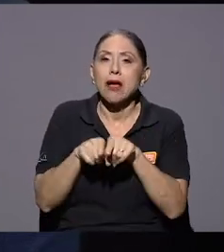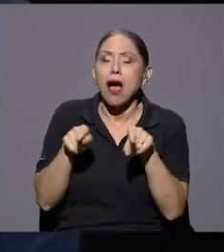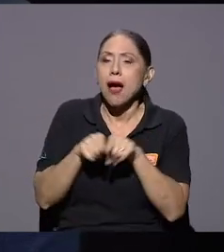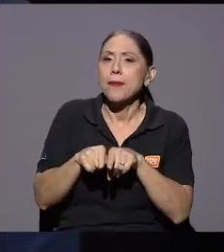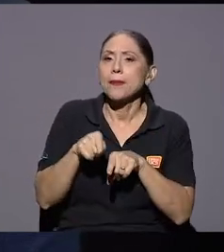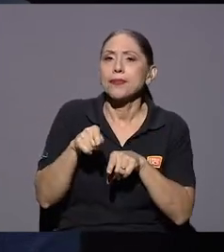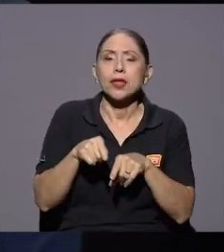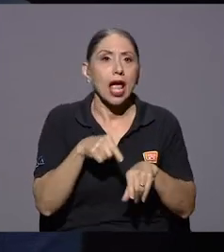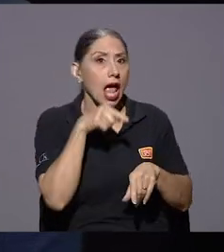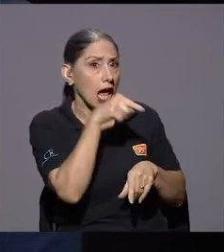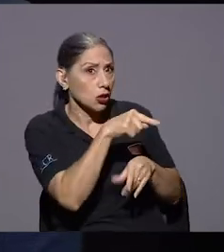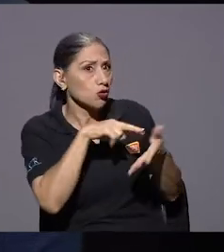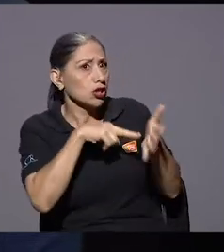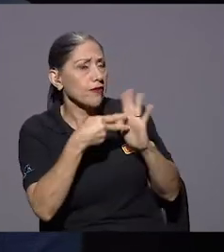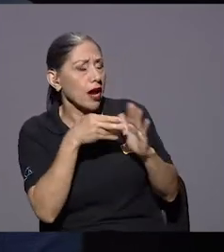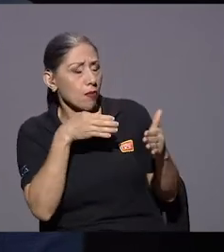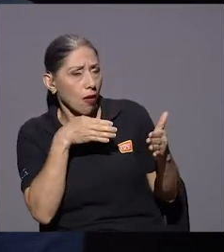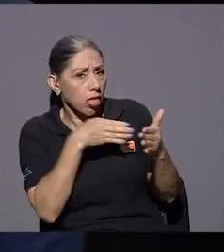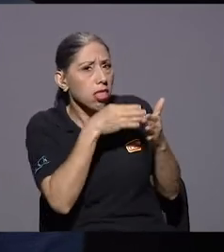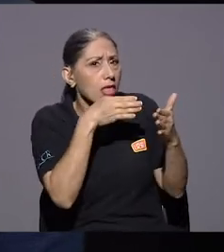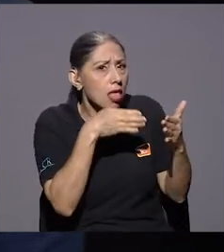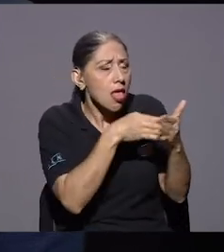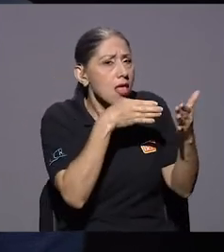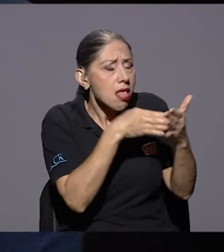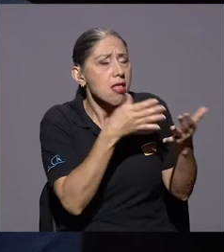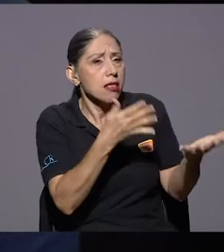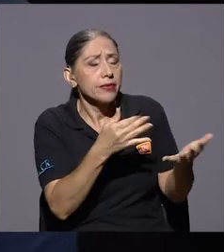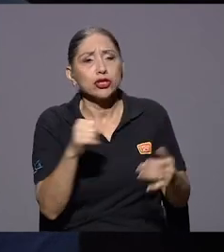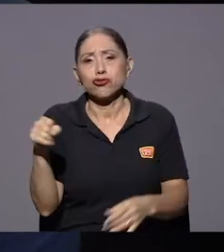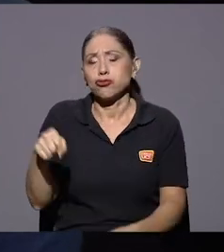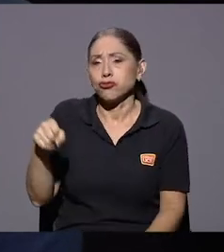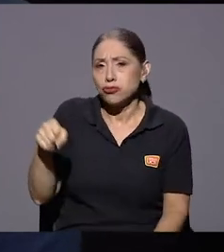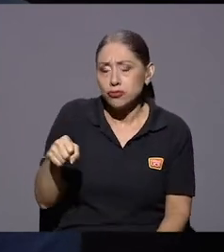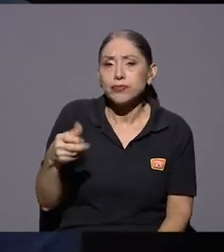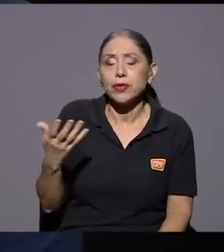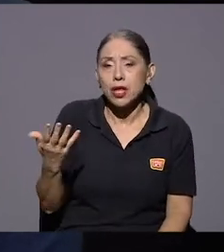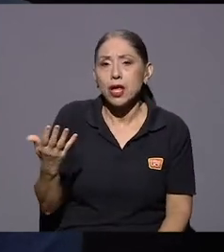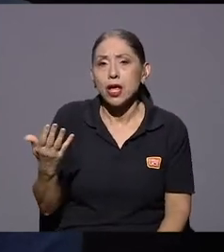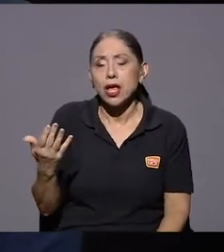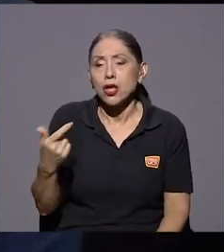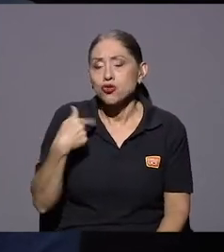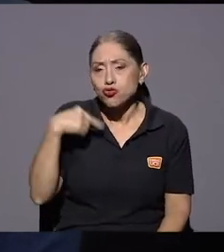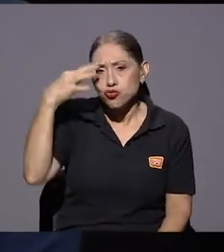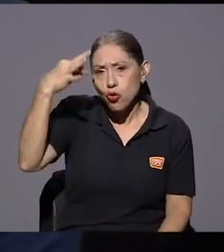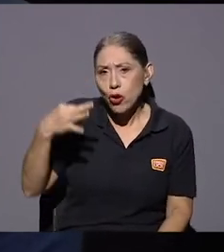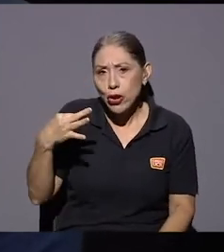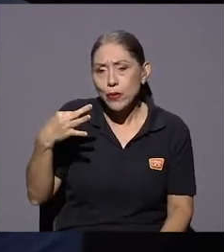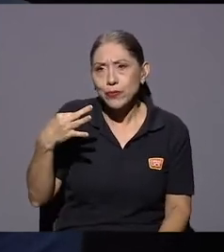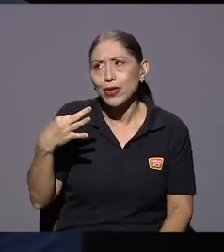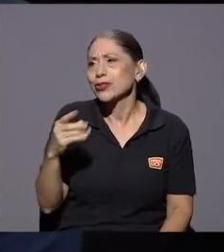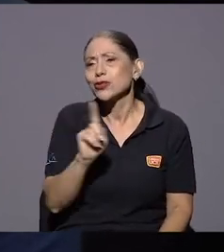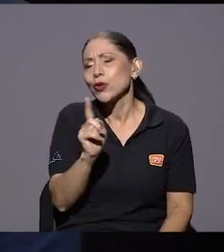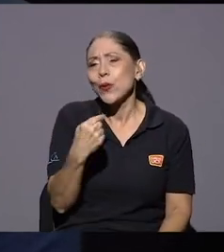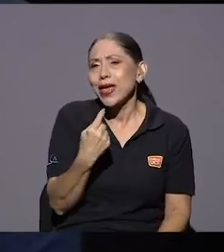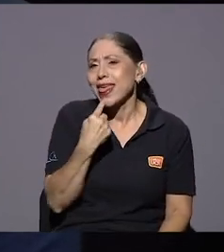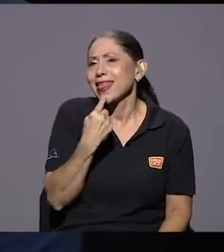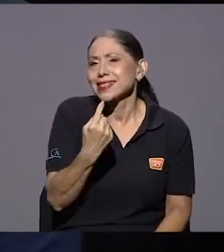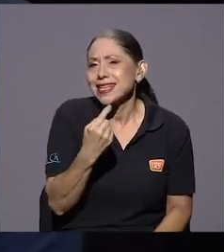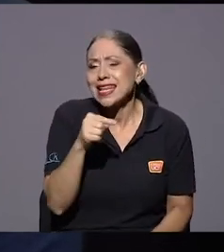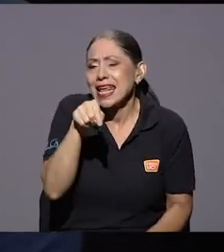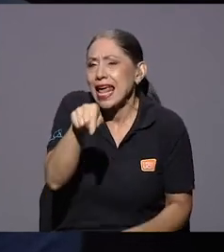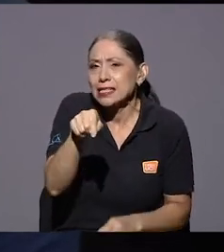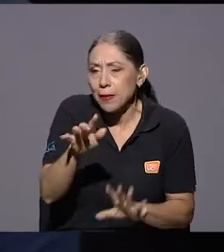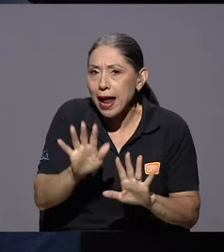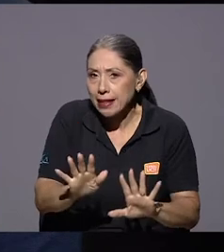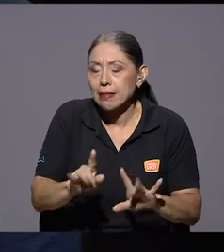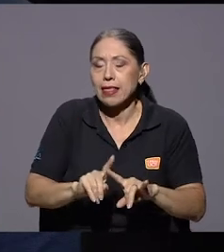esos esos importantes es una intimidación eso sí sí o sea yo creo que también no voy a decir que es parte de porque no